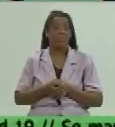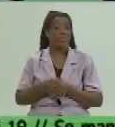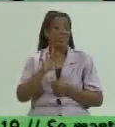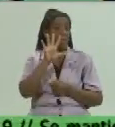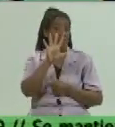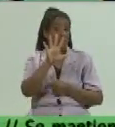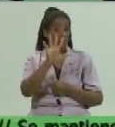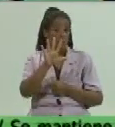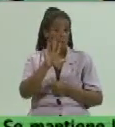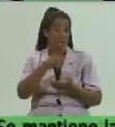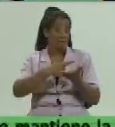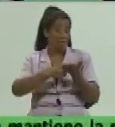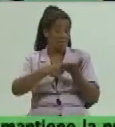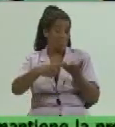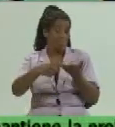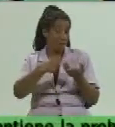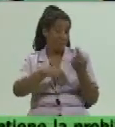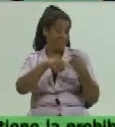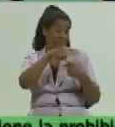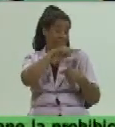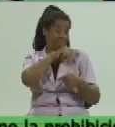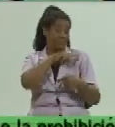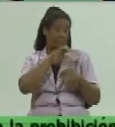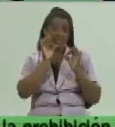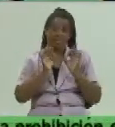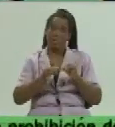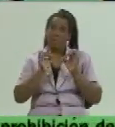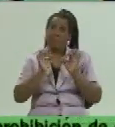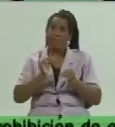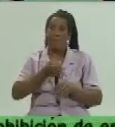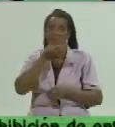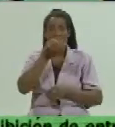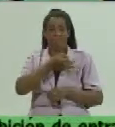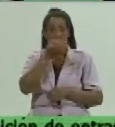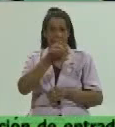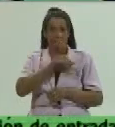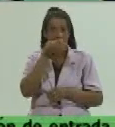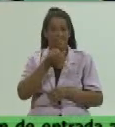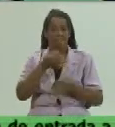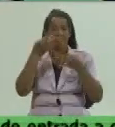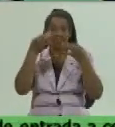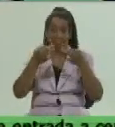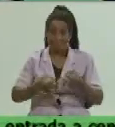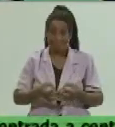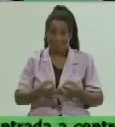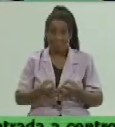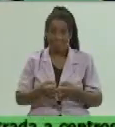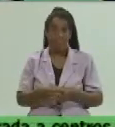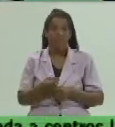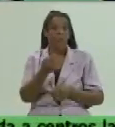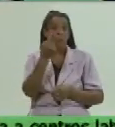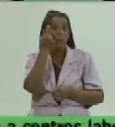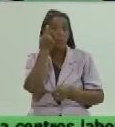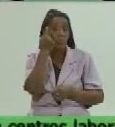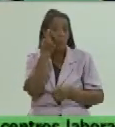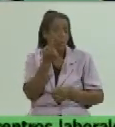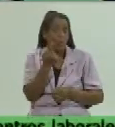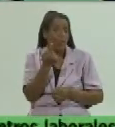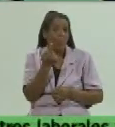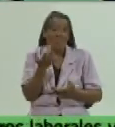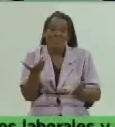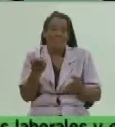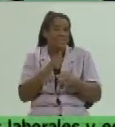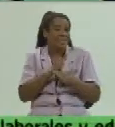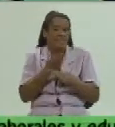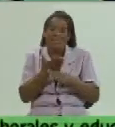como toda la semana reiteramos y cada vez que tenemos oportunidad de estar en los medios precisamos, un caso significa un